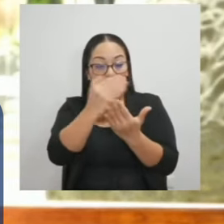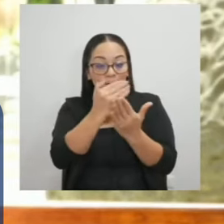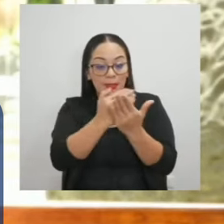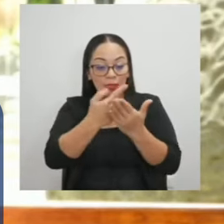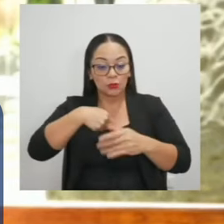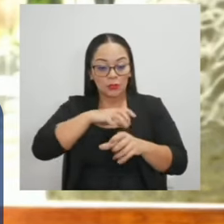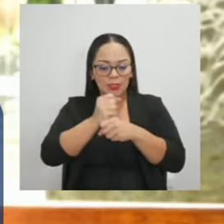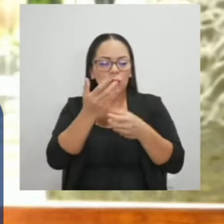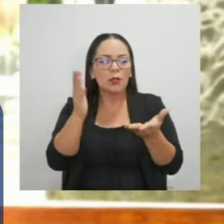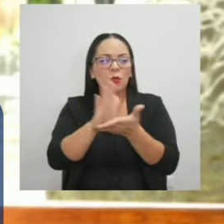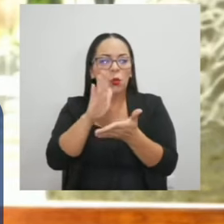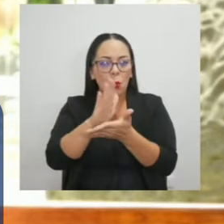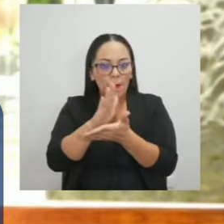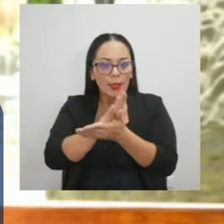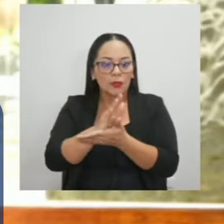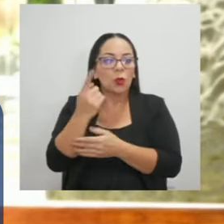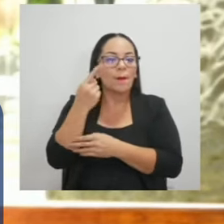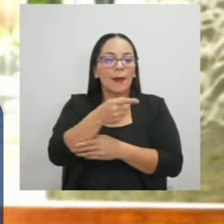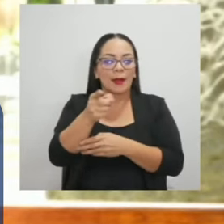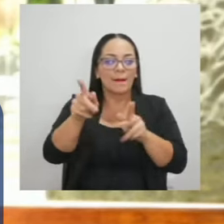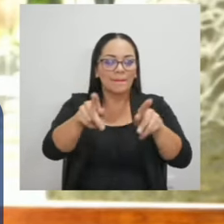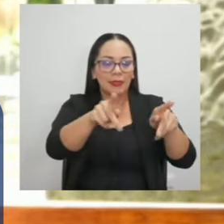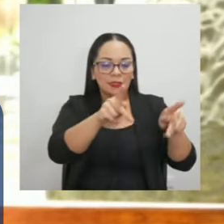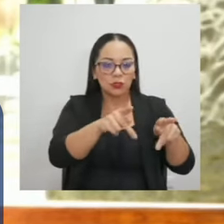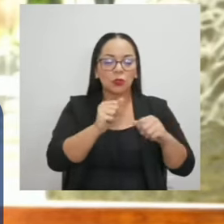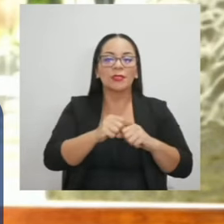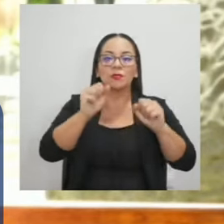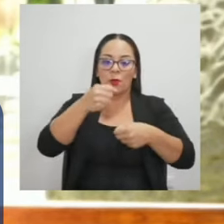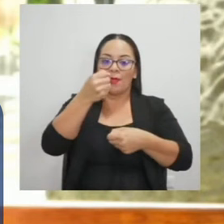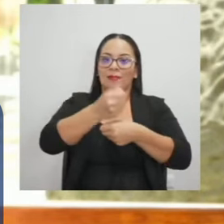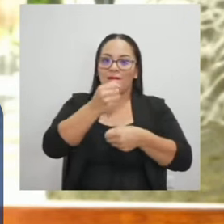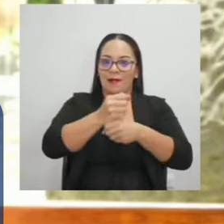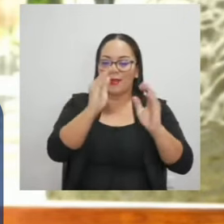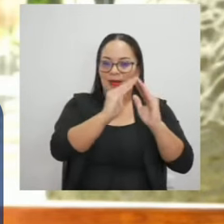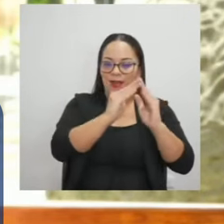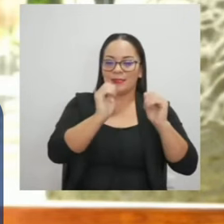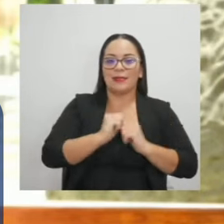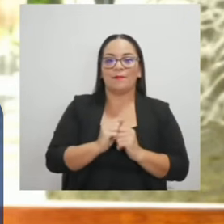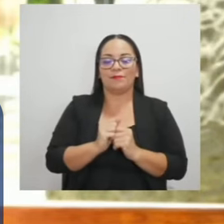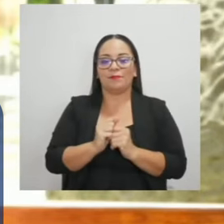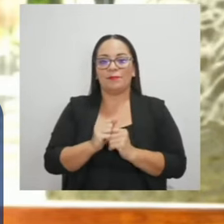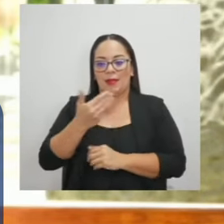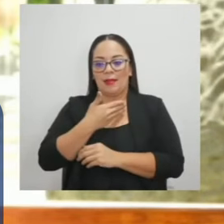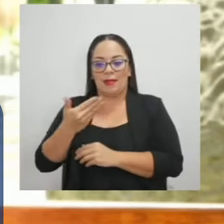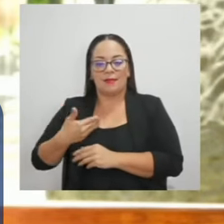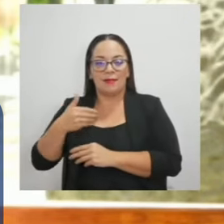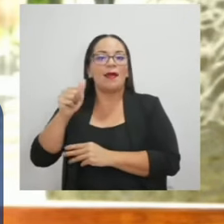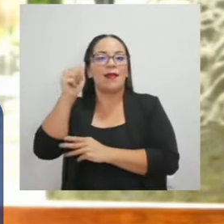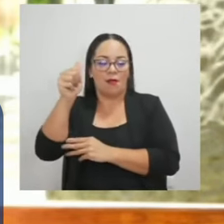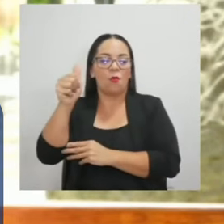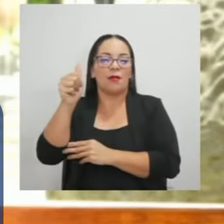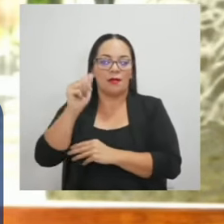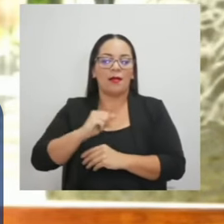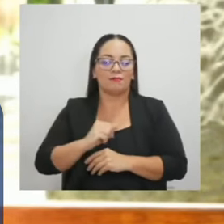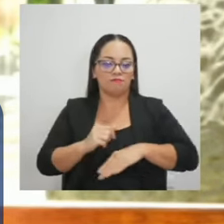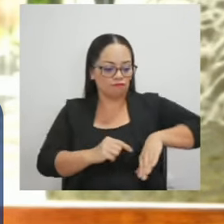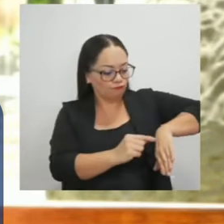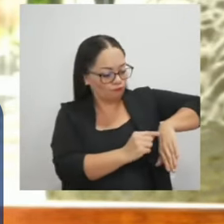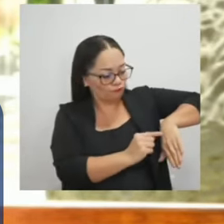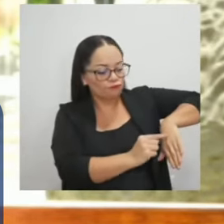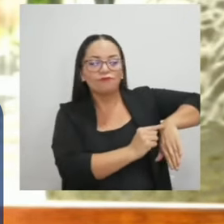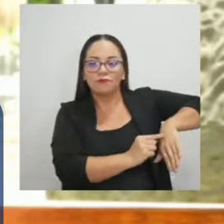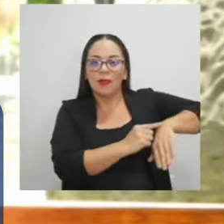directriz de teletrabajo para los sectores de Occidente. la Juela Heredia, para que todos los funcionarios públicos que